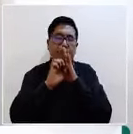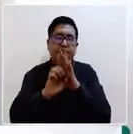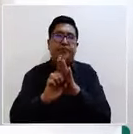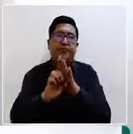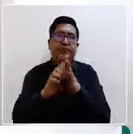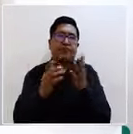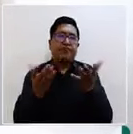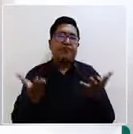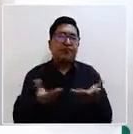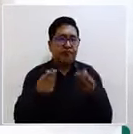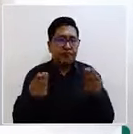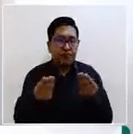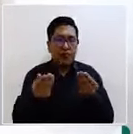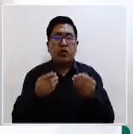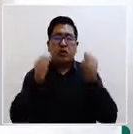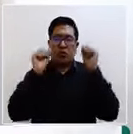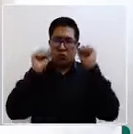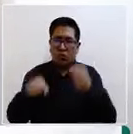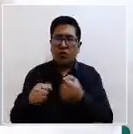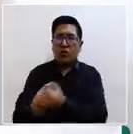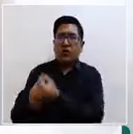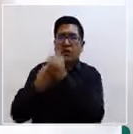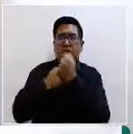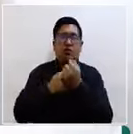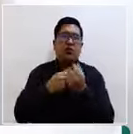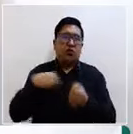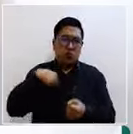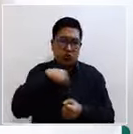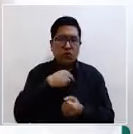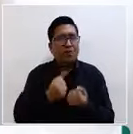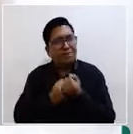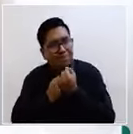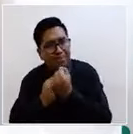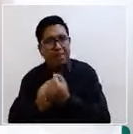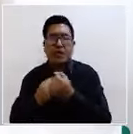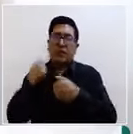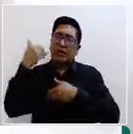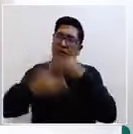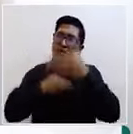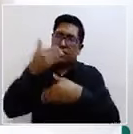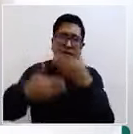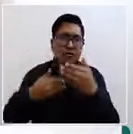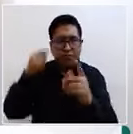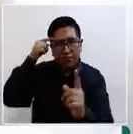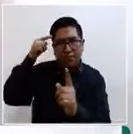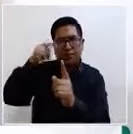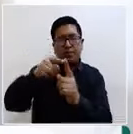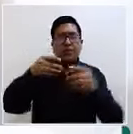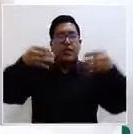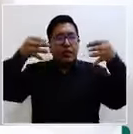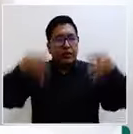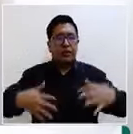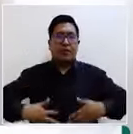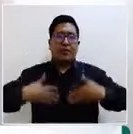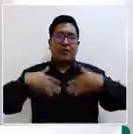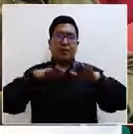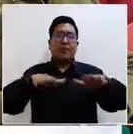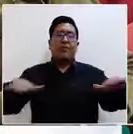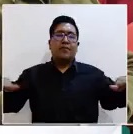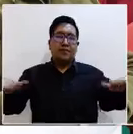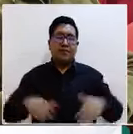con el apoyo de UNICEF para seguir trabajando por el bienestar de nuestras niñas y niños. Muchísimas gracias.